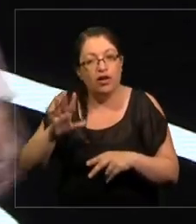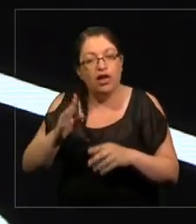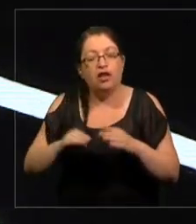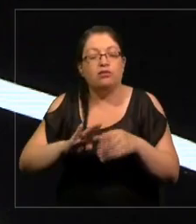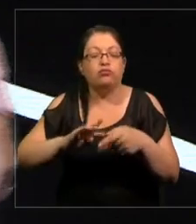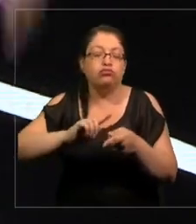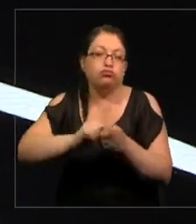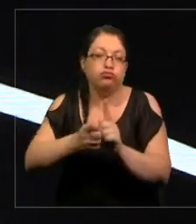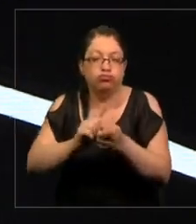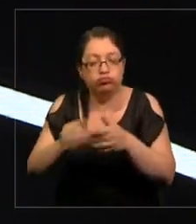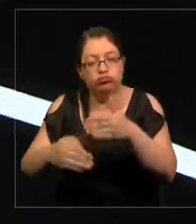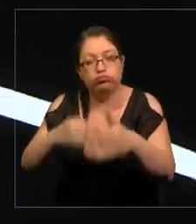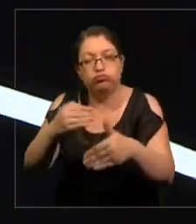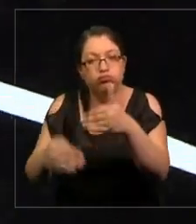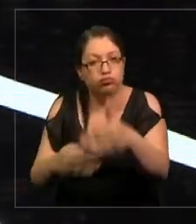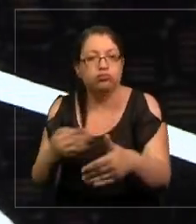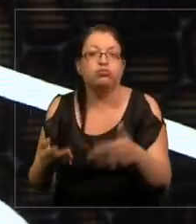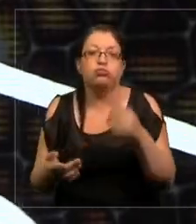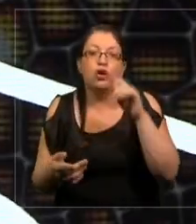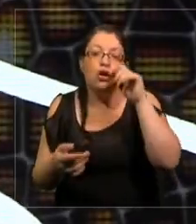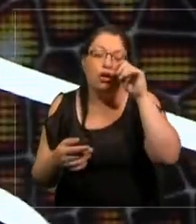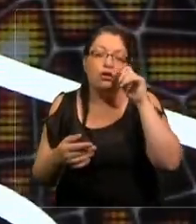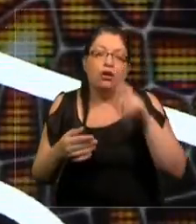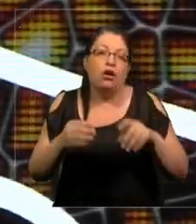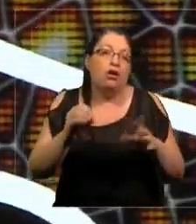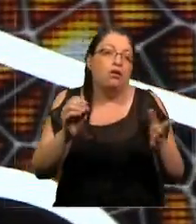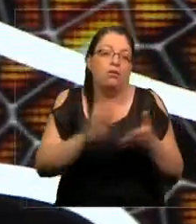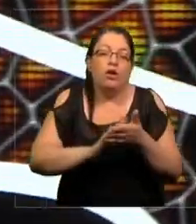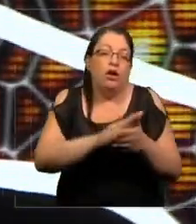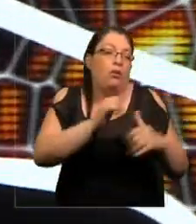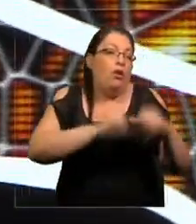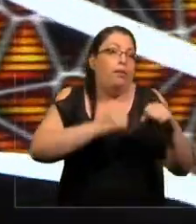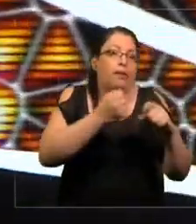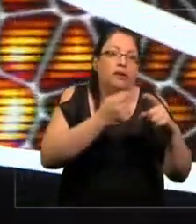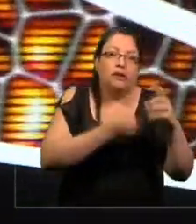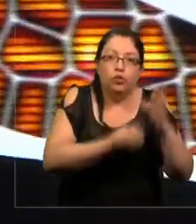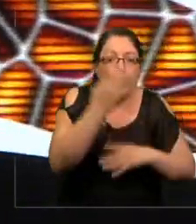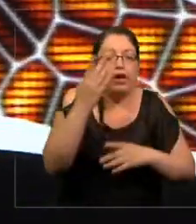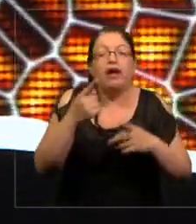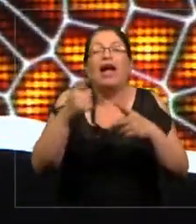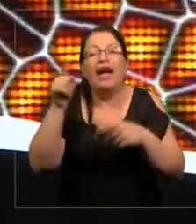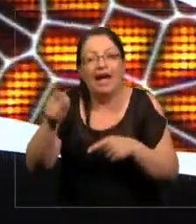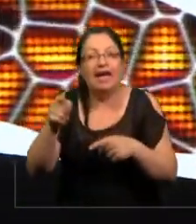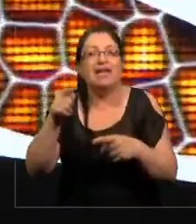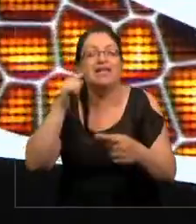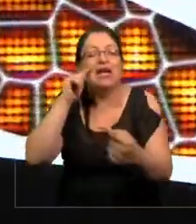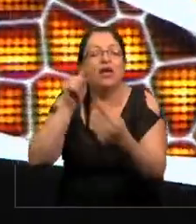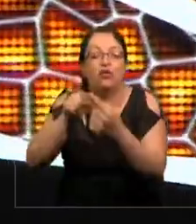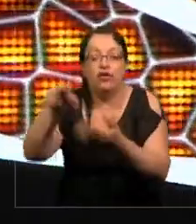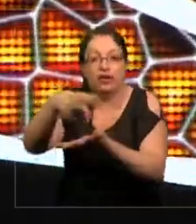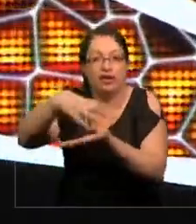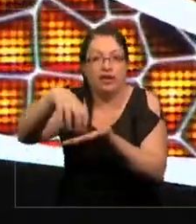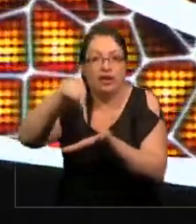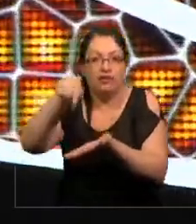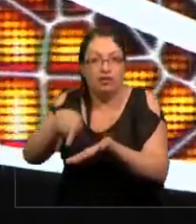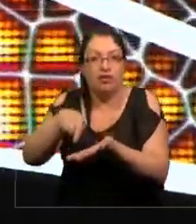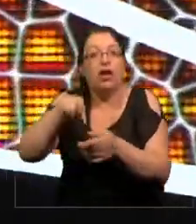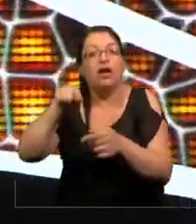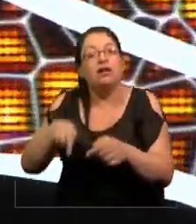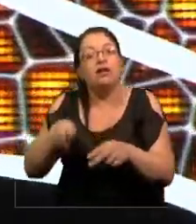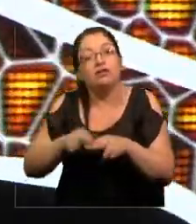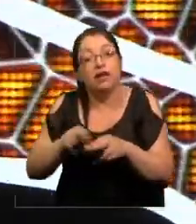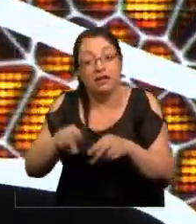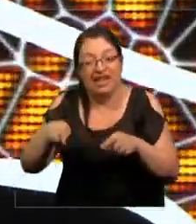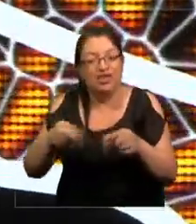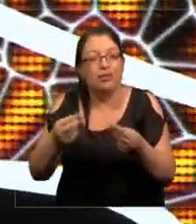teoría de la relatividad, o Toyota, etc. Esa es la esencia de una ciudad. Y esto lleva, y debido a que